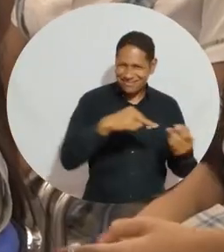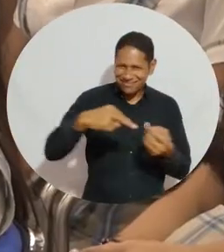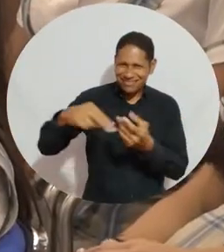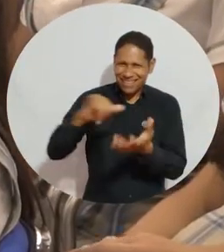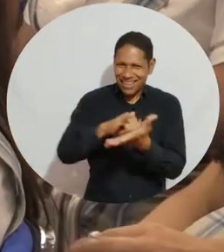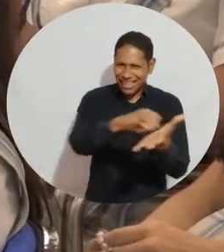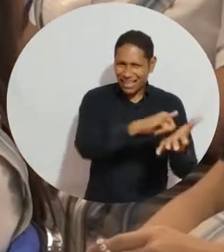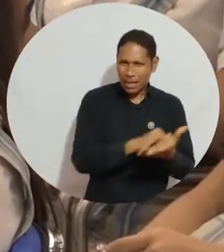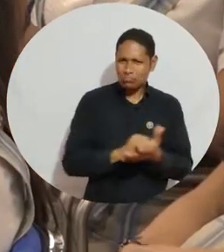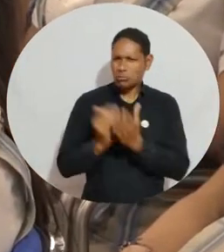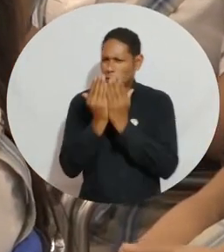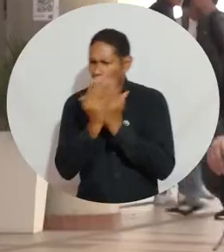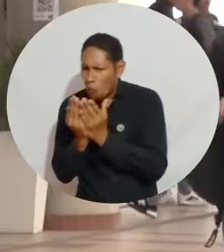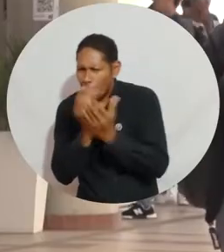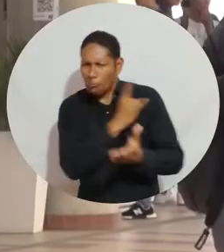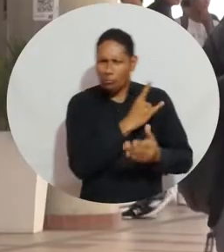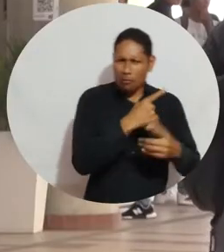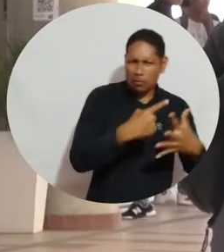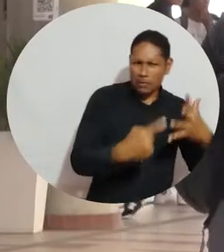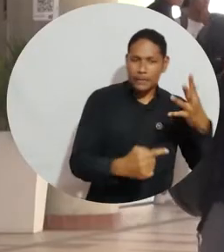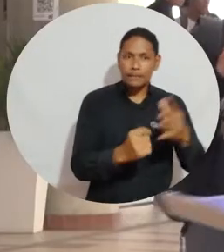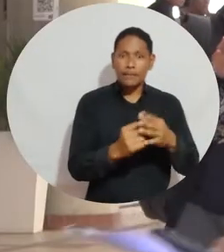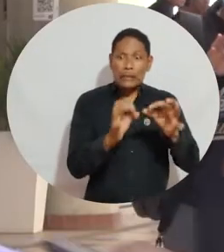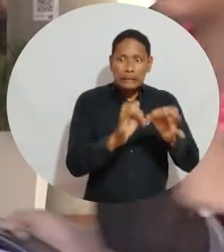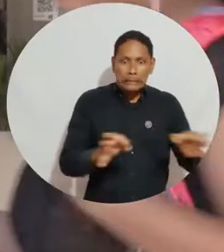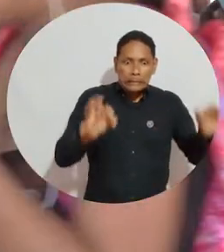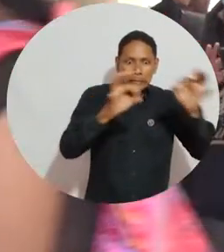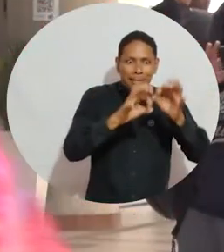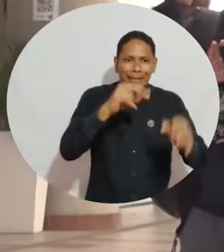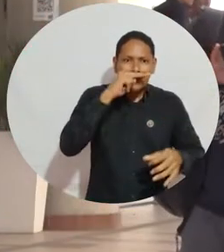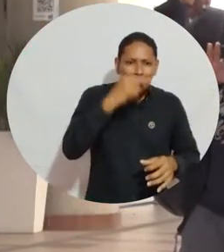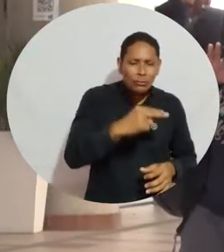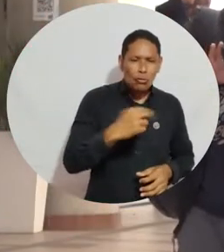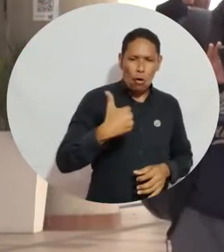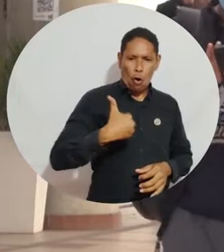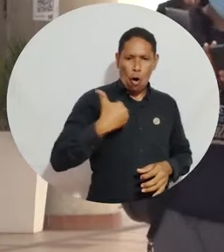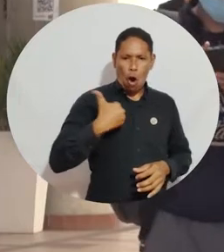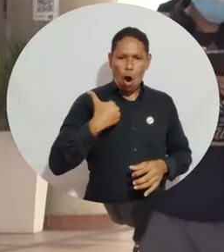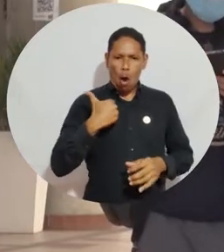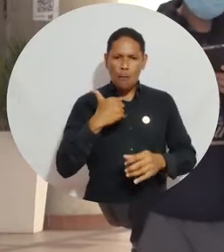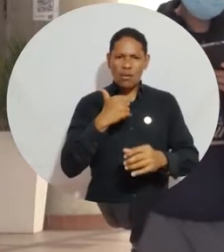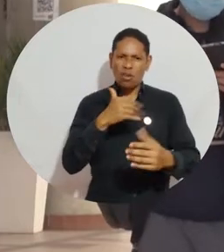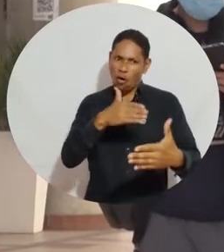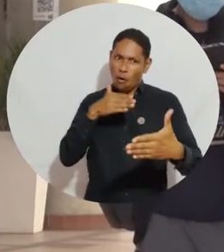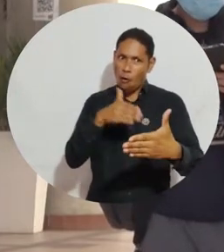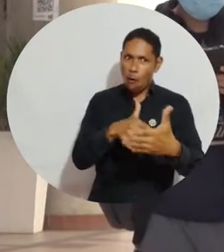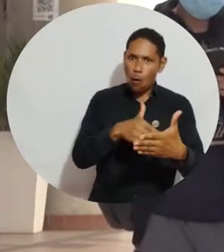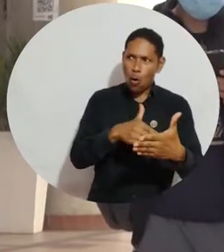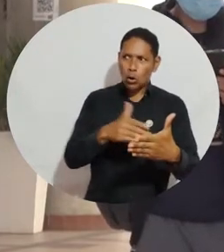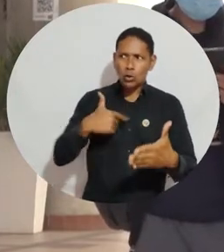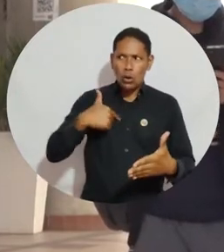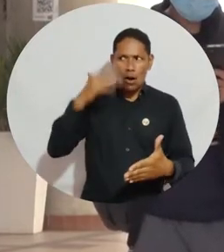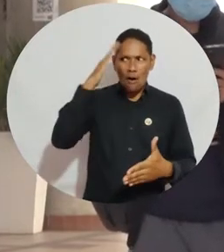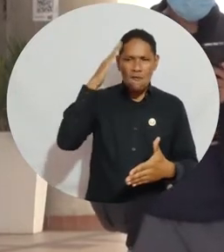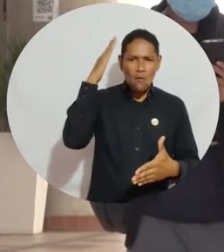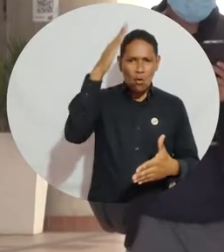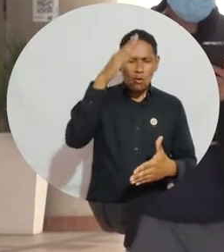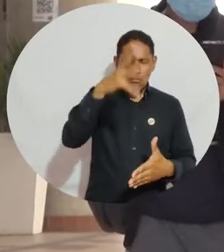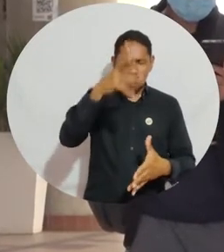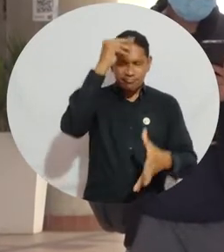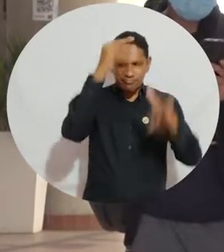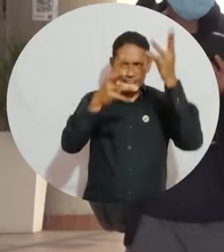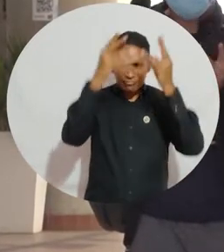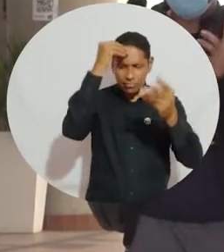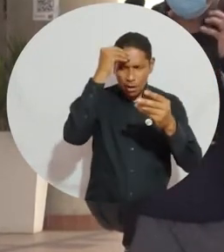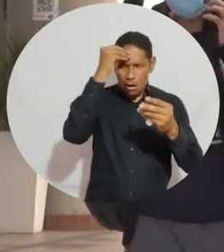educativos. Se están centrando mucho en lo que es la violencia contra los niños y los adolescentes y algo con lo que voy a rodear